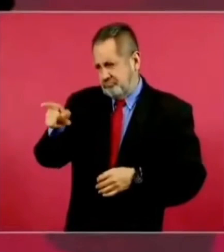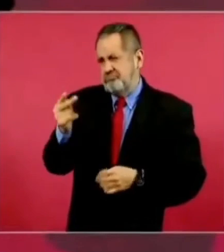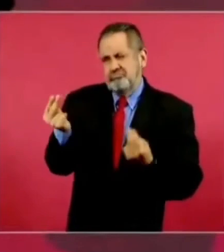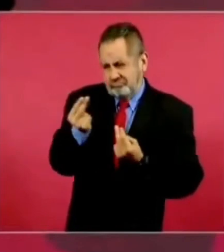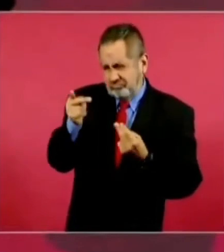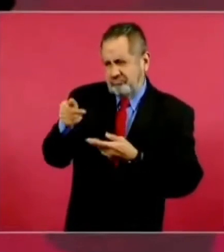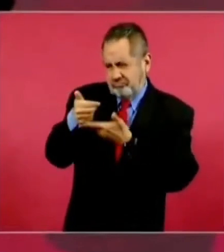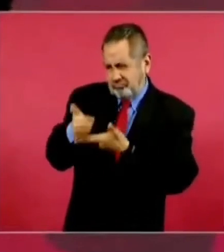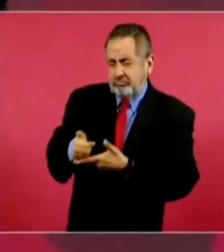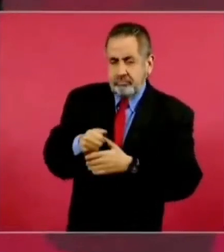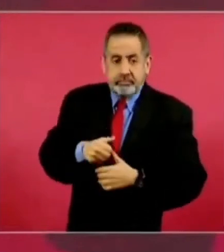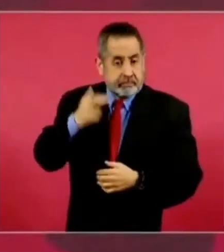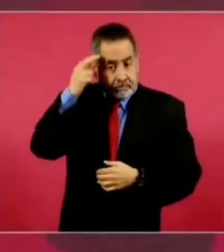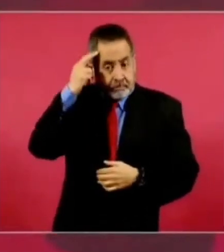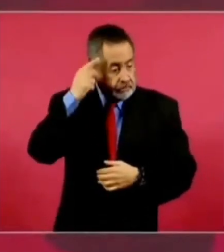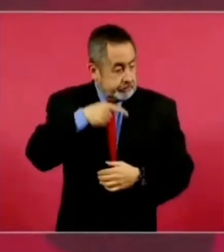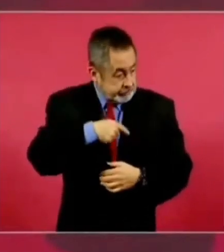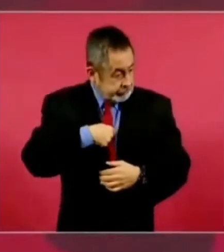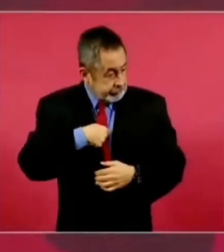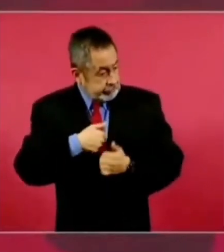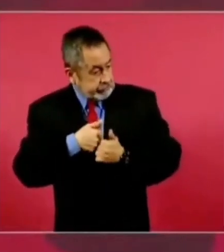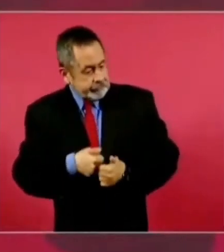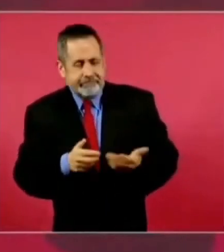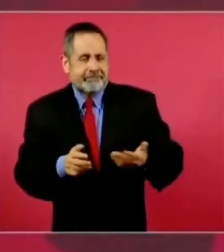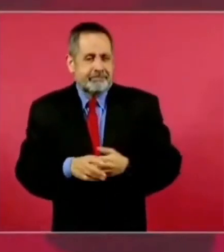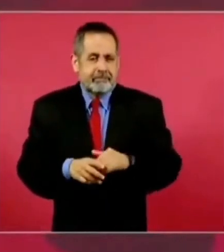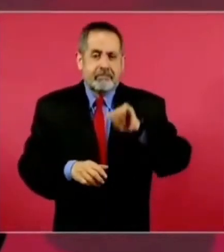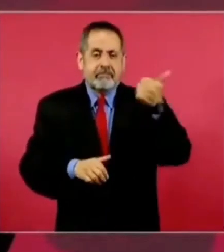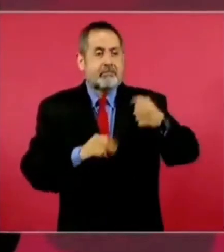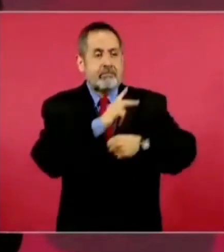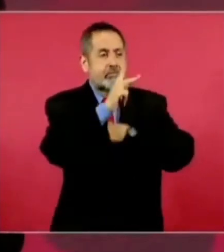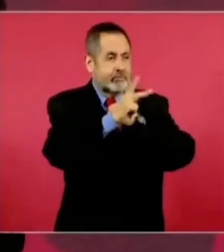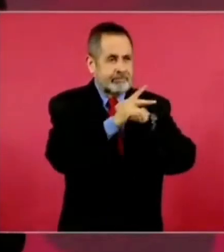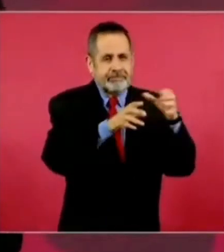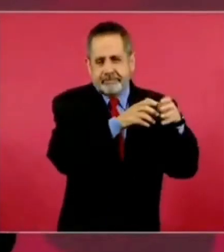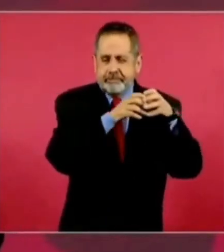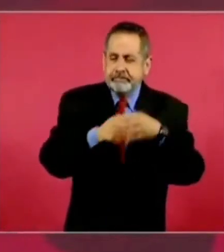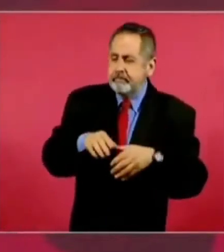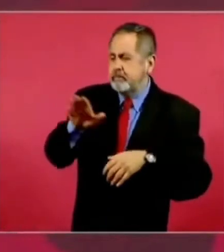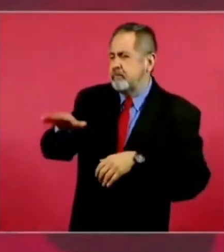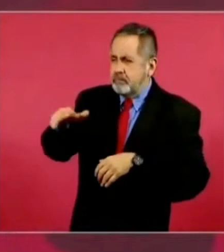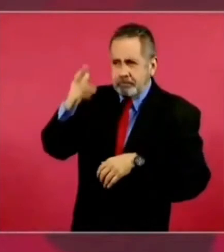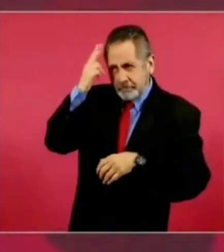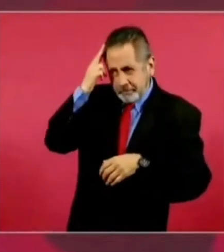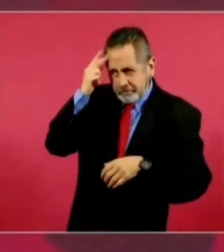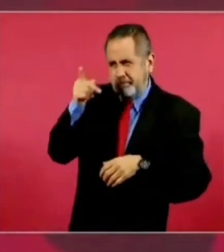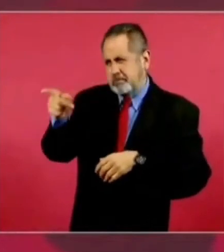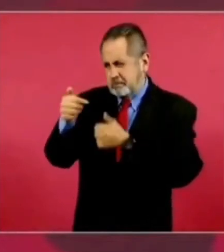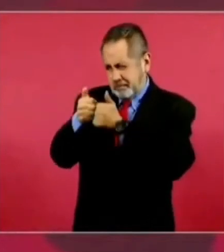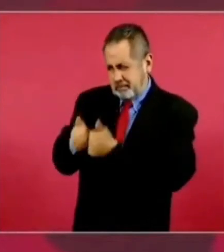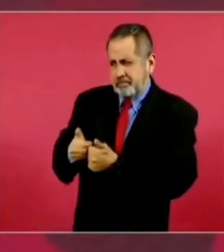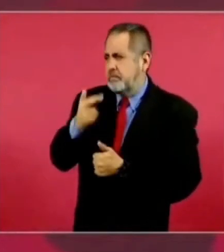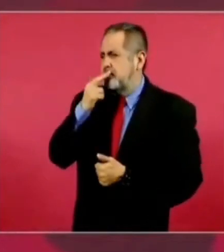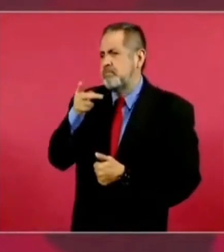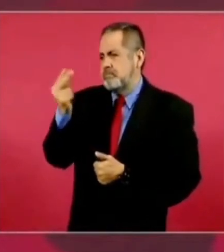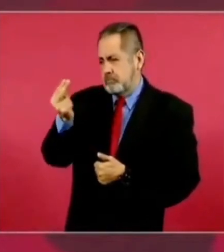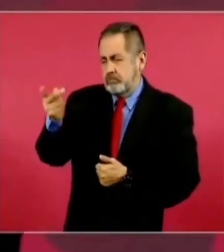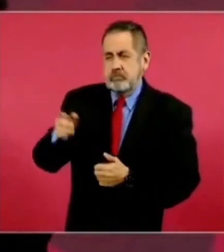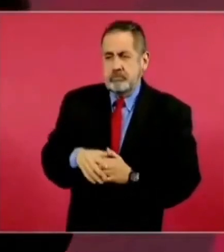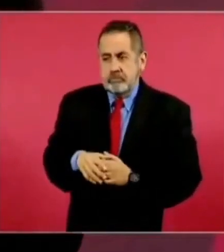Iban también inversionistas extranjeros a decirles de que el crédito